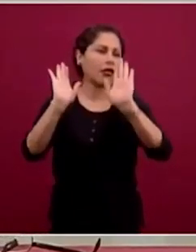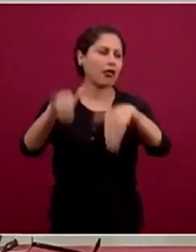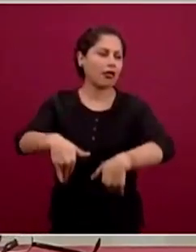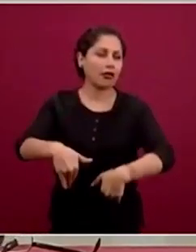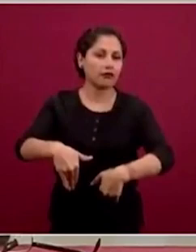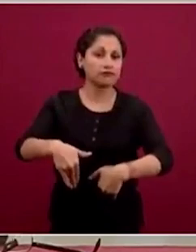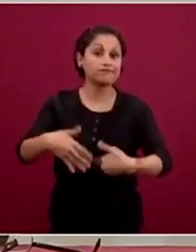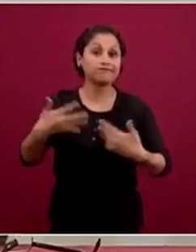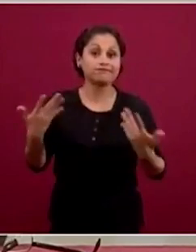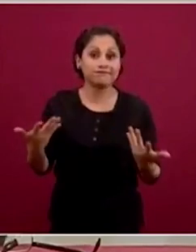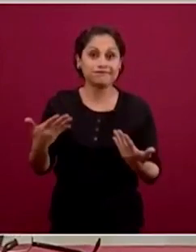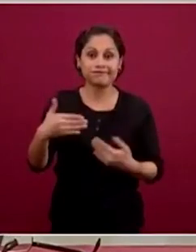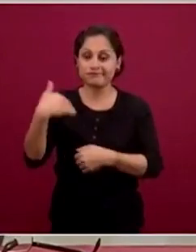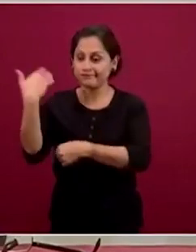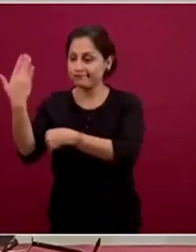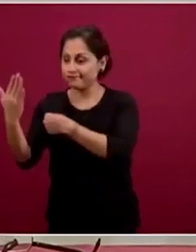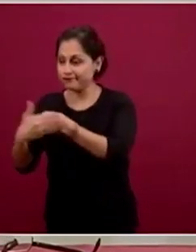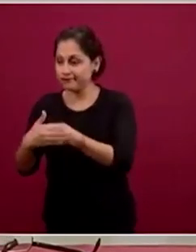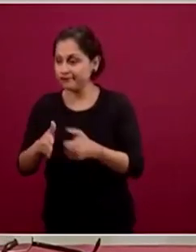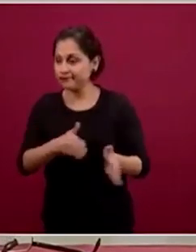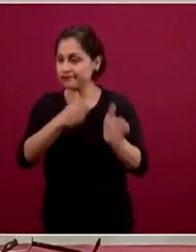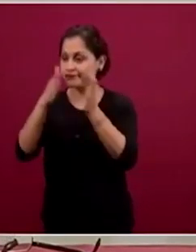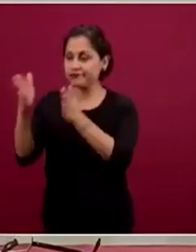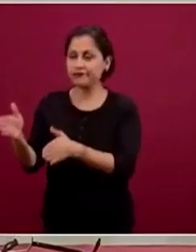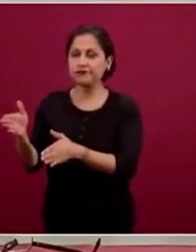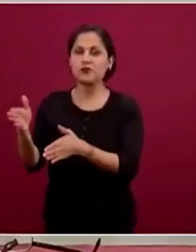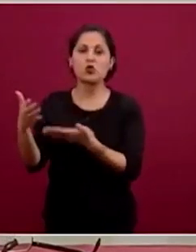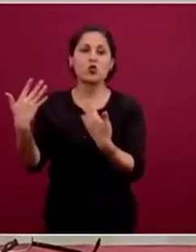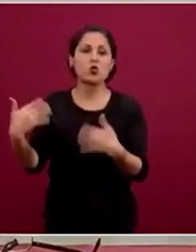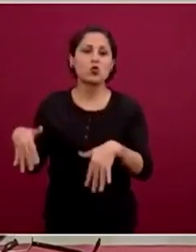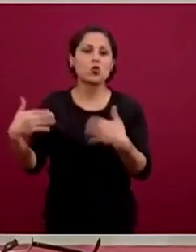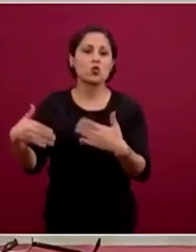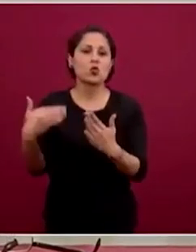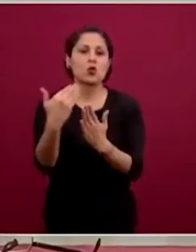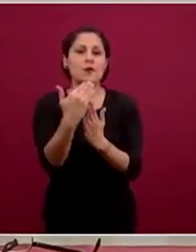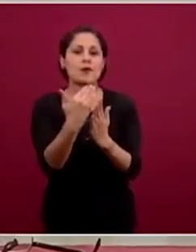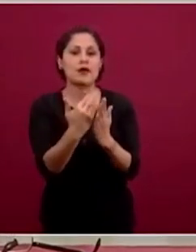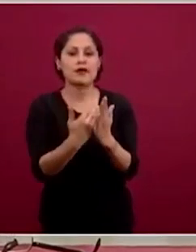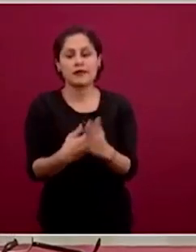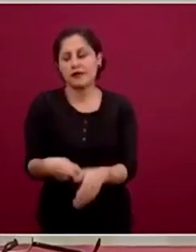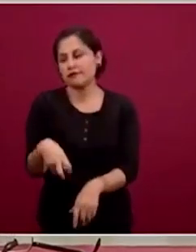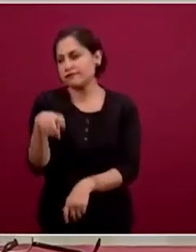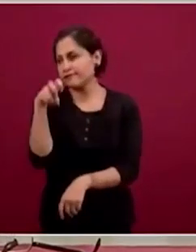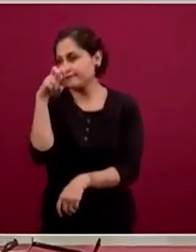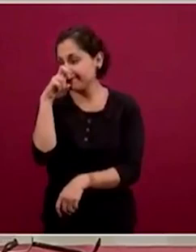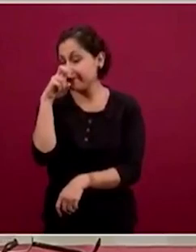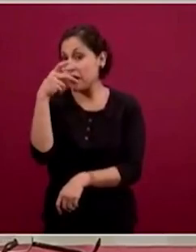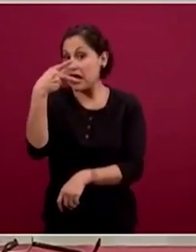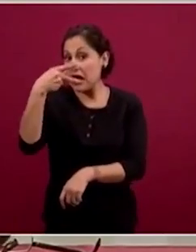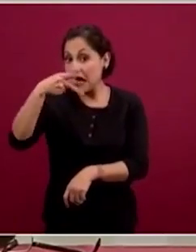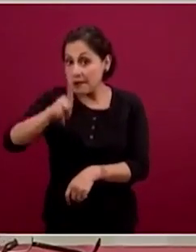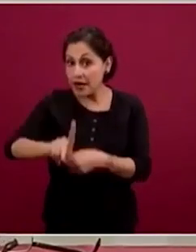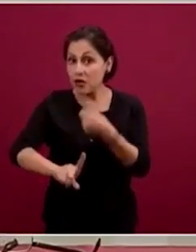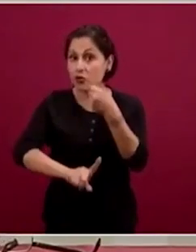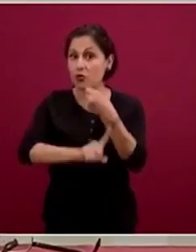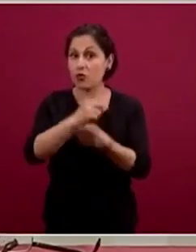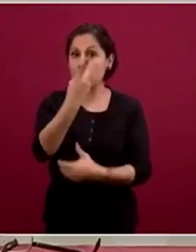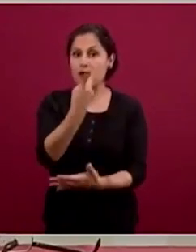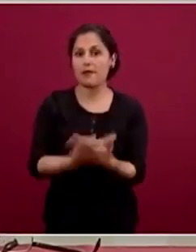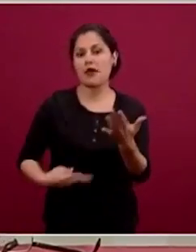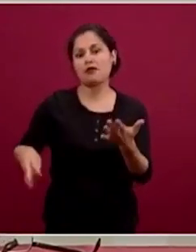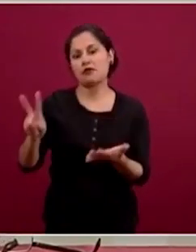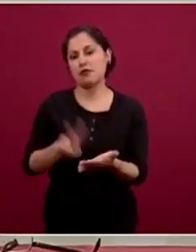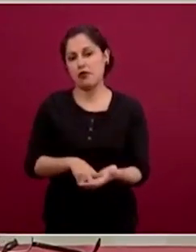condiciones favorables para quitar estas medidas y vamos a tener un problema de salud y un problema